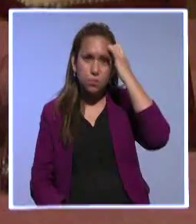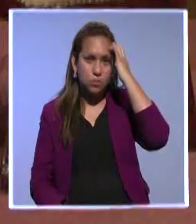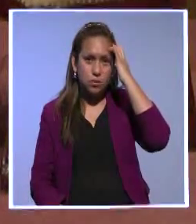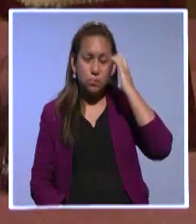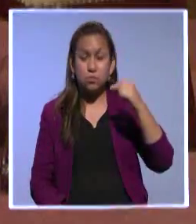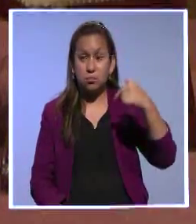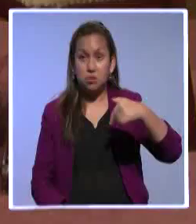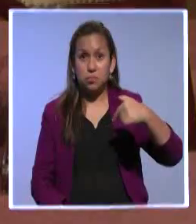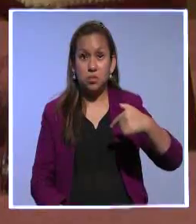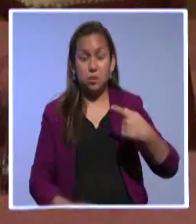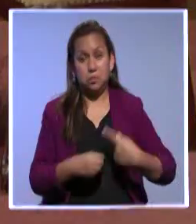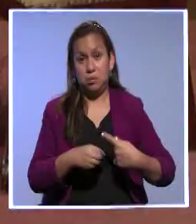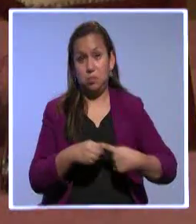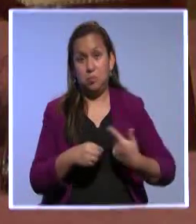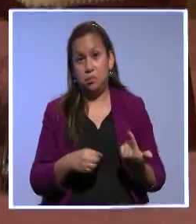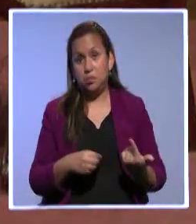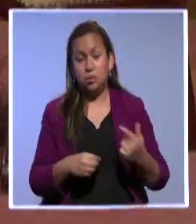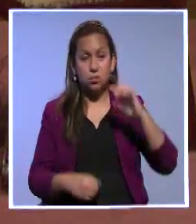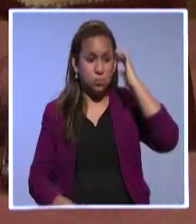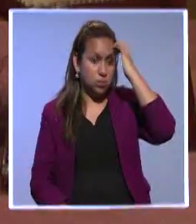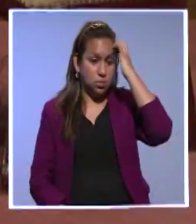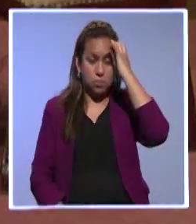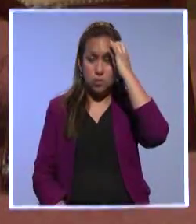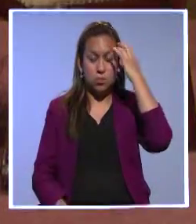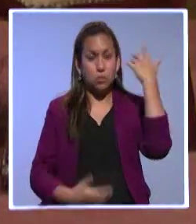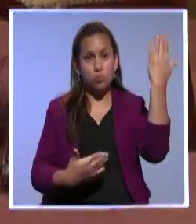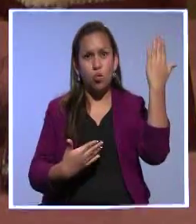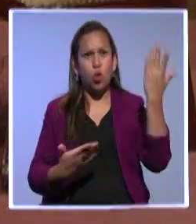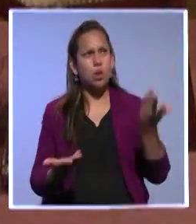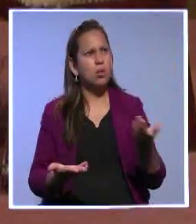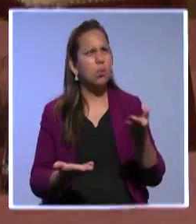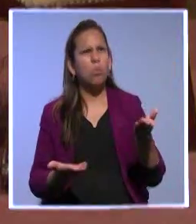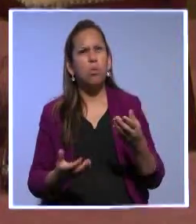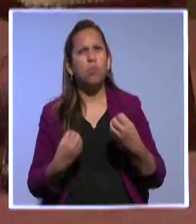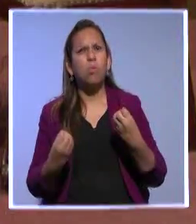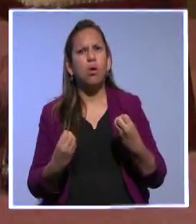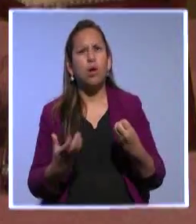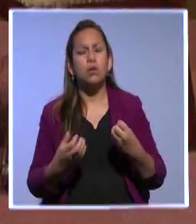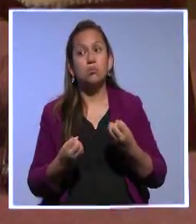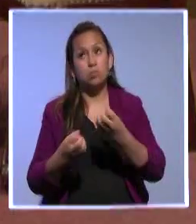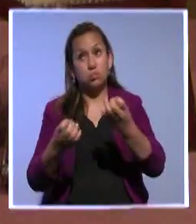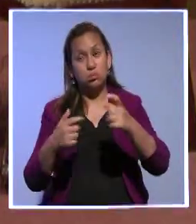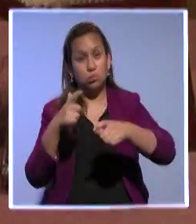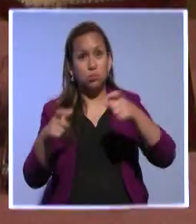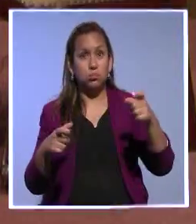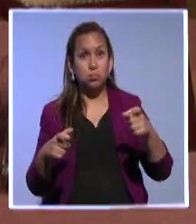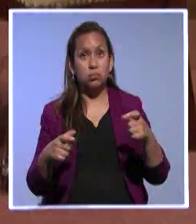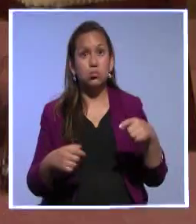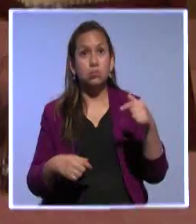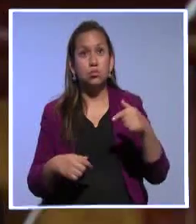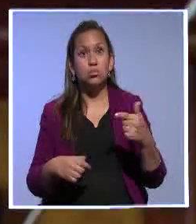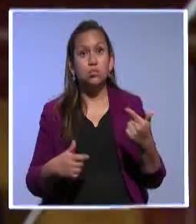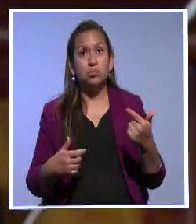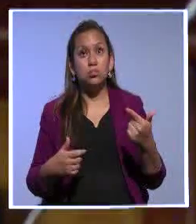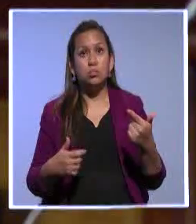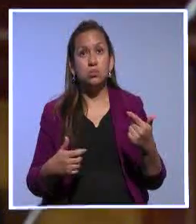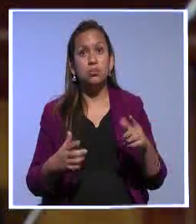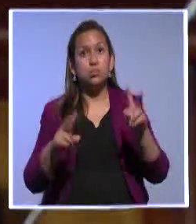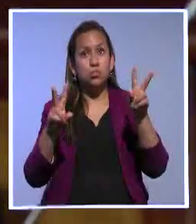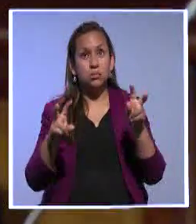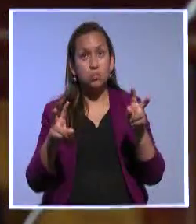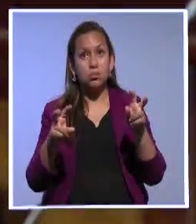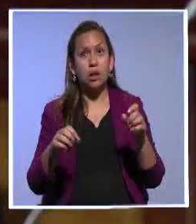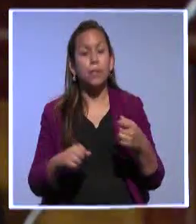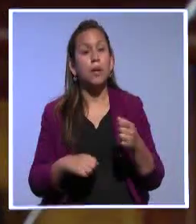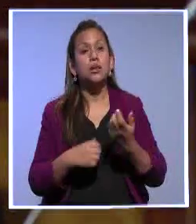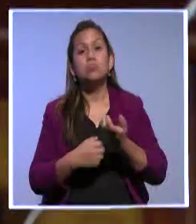sin embargo, aquí en la capital, la preocupación de los políticos y yo diría de buena parte de las personas que residen en esta ciudad es alrededor del tema del